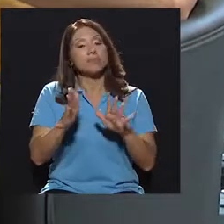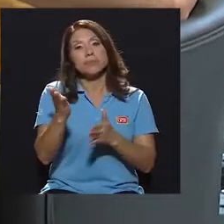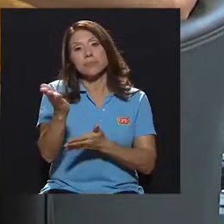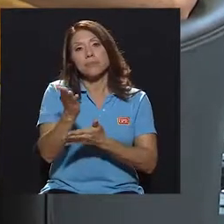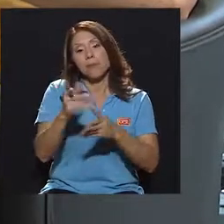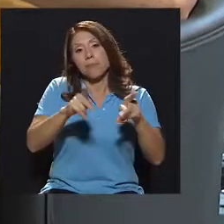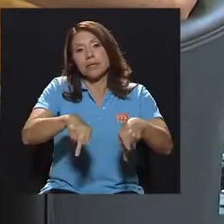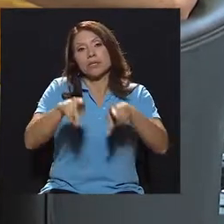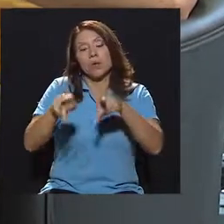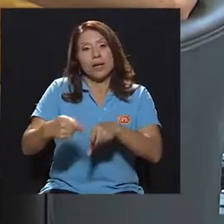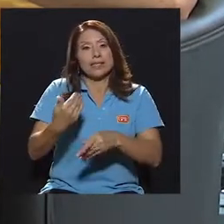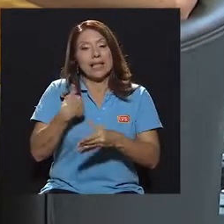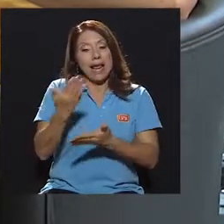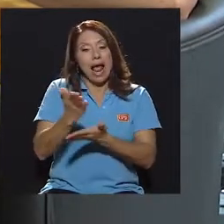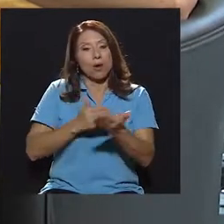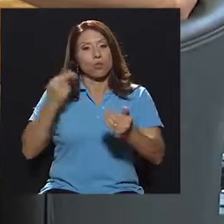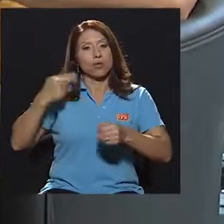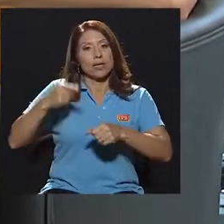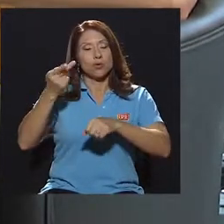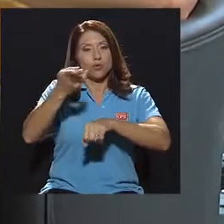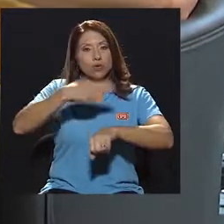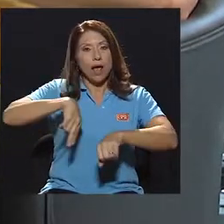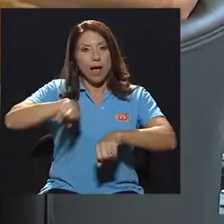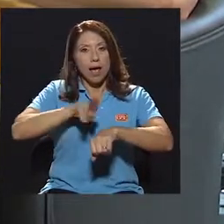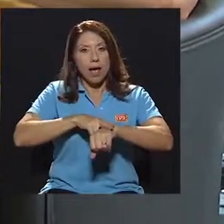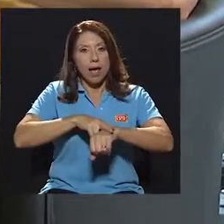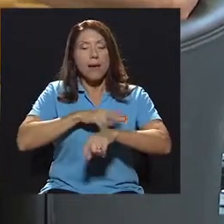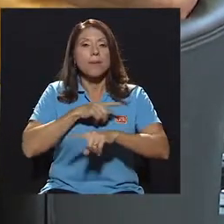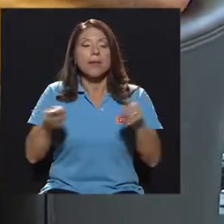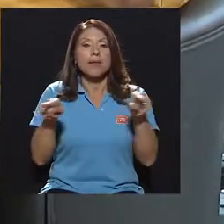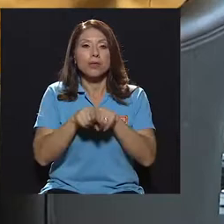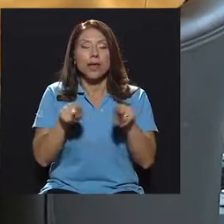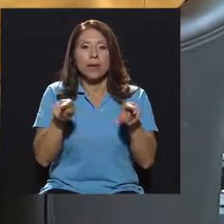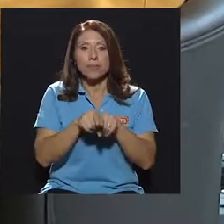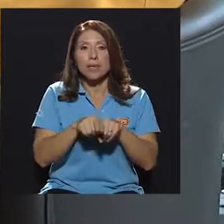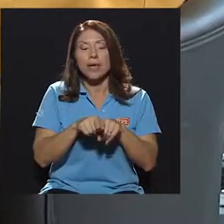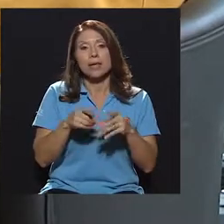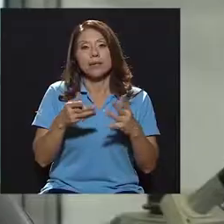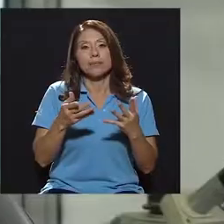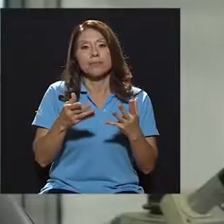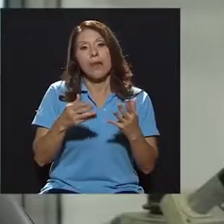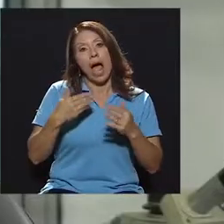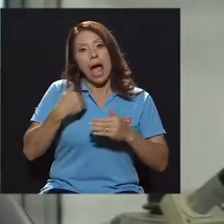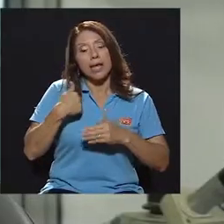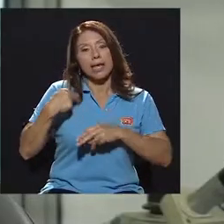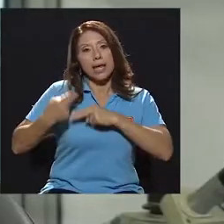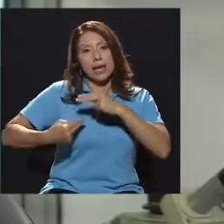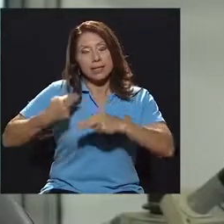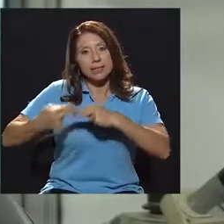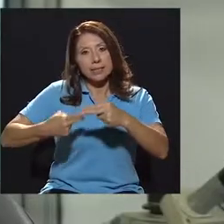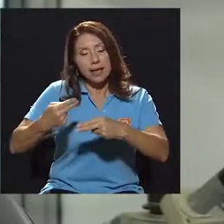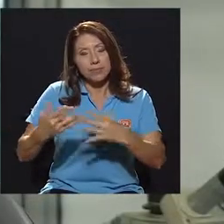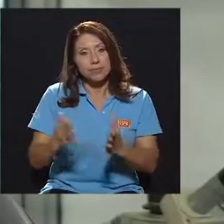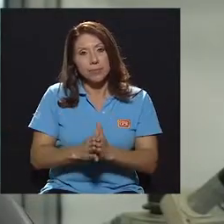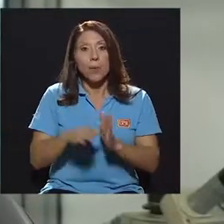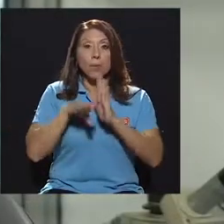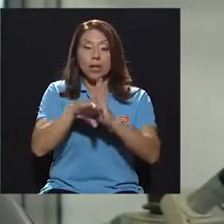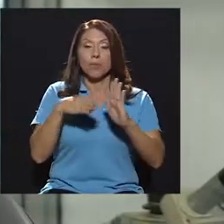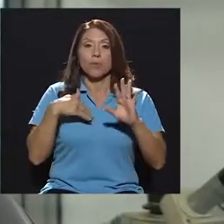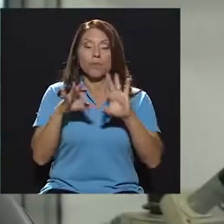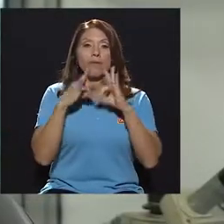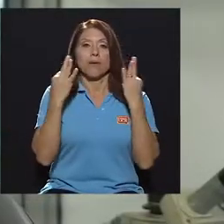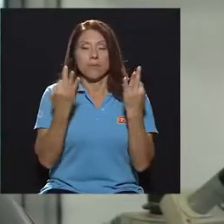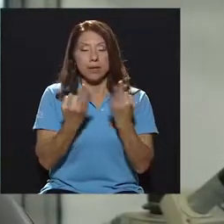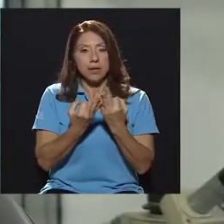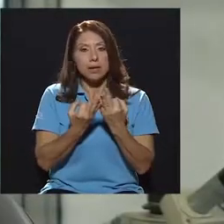persona, ¿verdad? Pero también donde trabajamos es como por ejemplo la herencia. Si ya en mi familia es